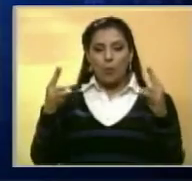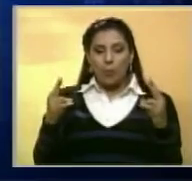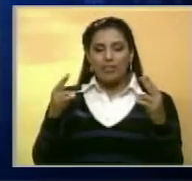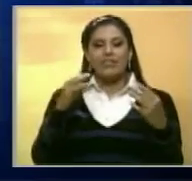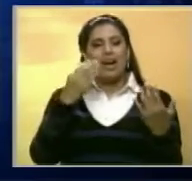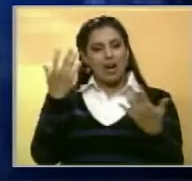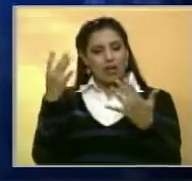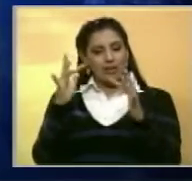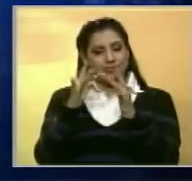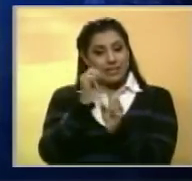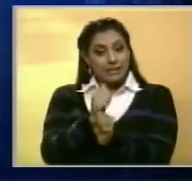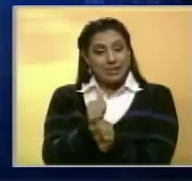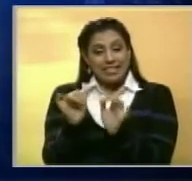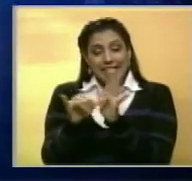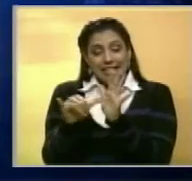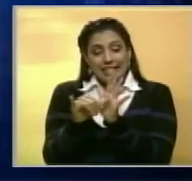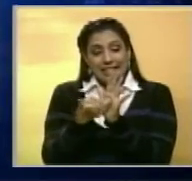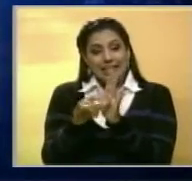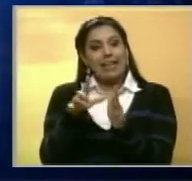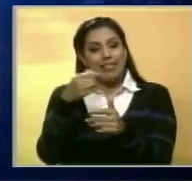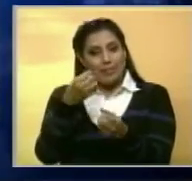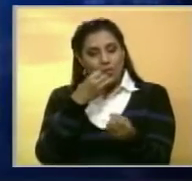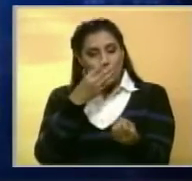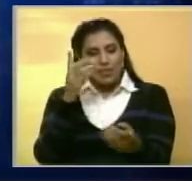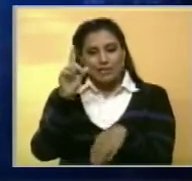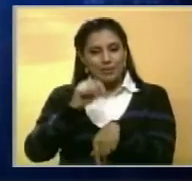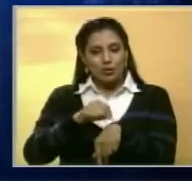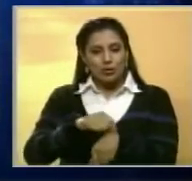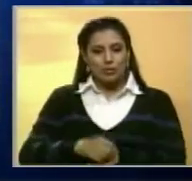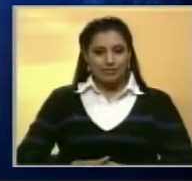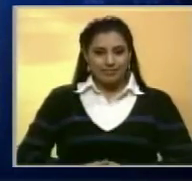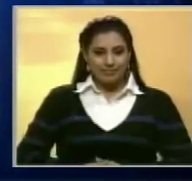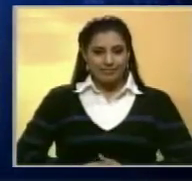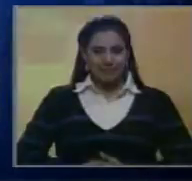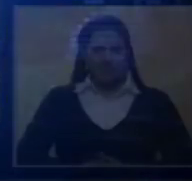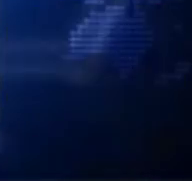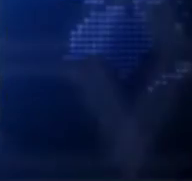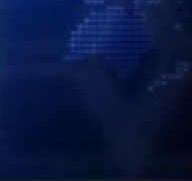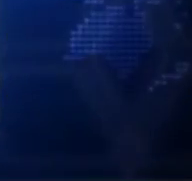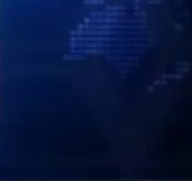Ya está aquí en el estudio con nosotros muy cerquita, así que los esperamos en tan solo minutos. Ya vemos.